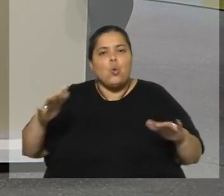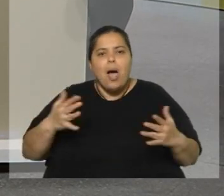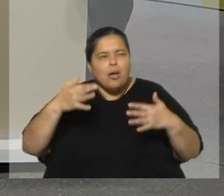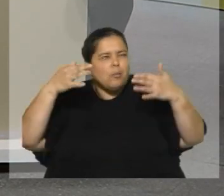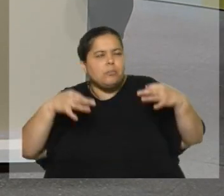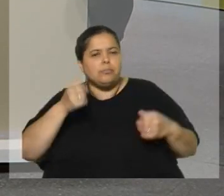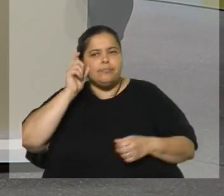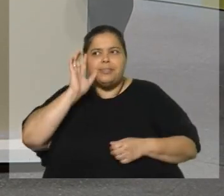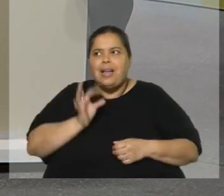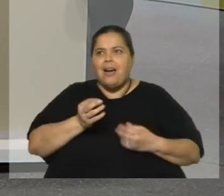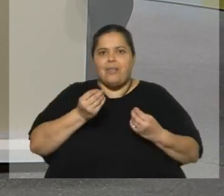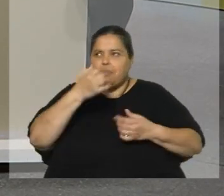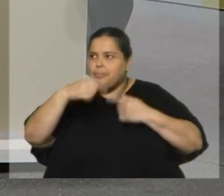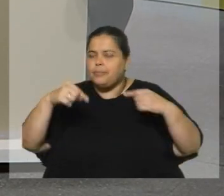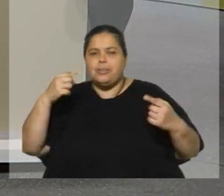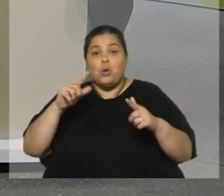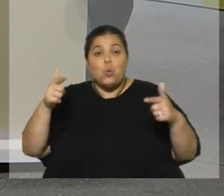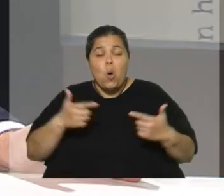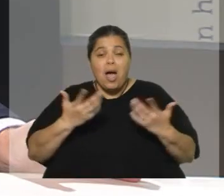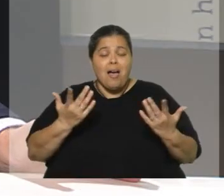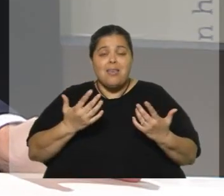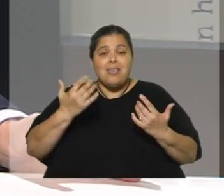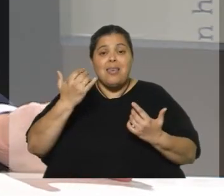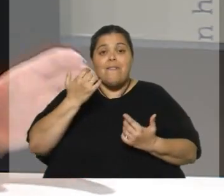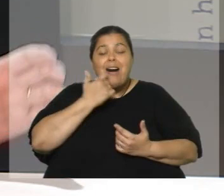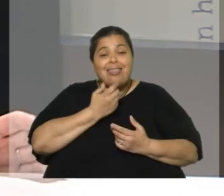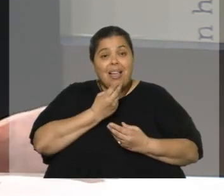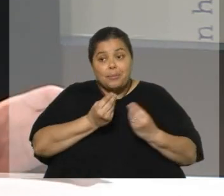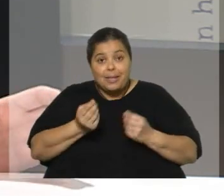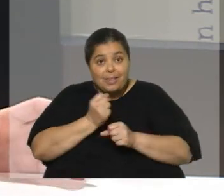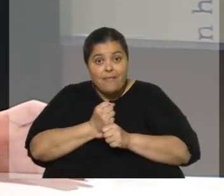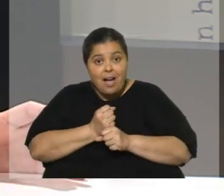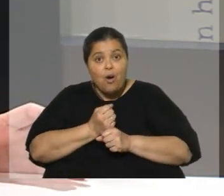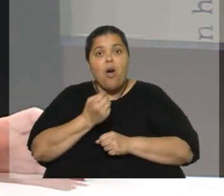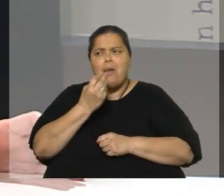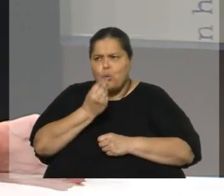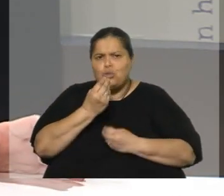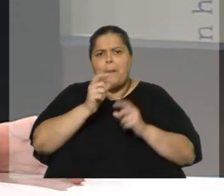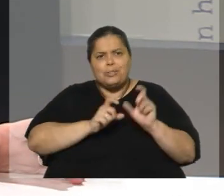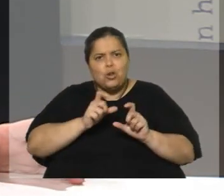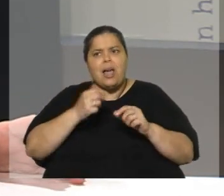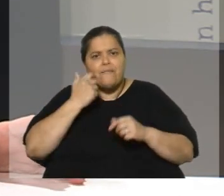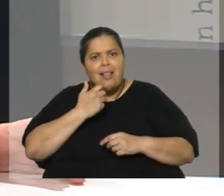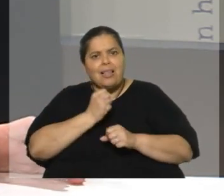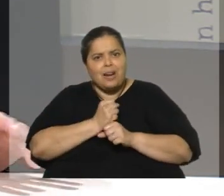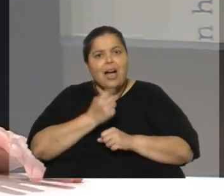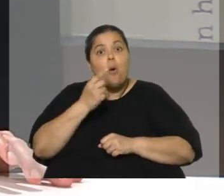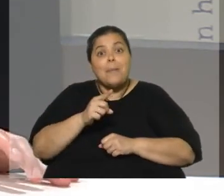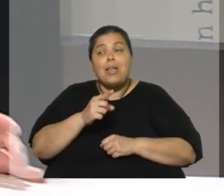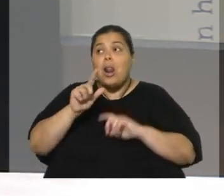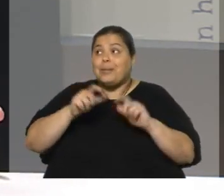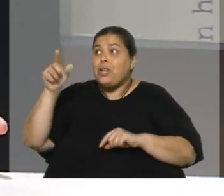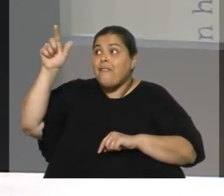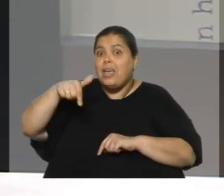sofisticadas y complejas que necesitan. Por un lado hay desempleo, hay muchas personas que están buscando trabajo, pero al mismo tiempo los que vienen